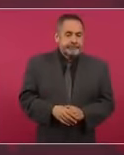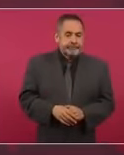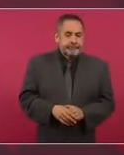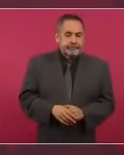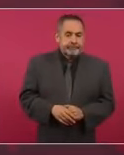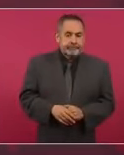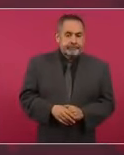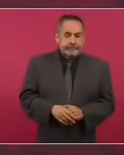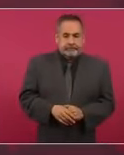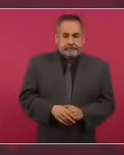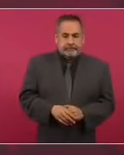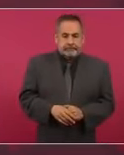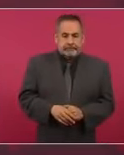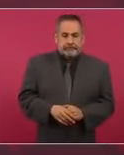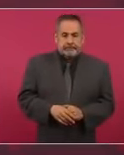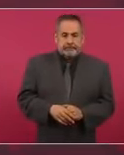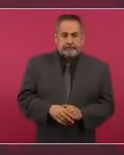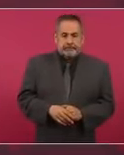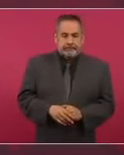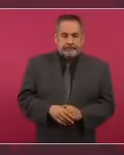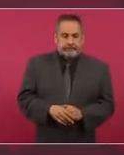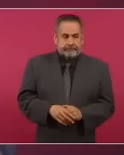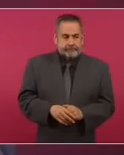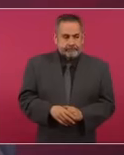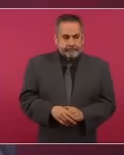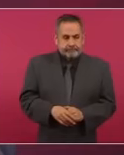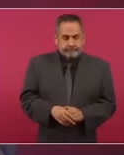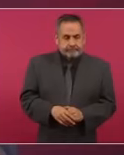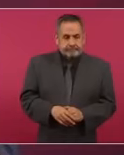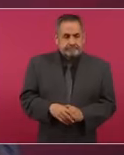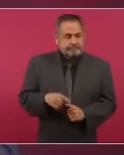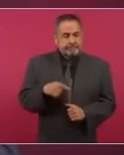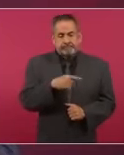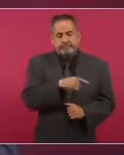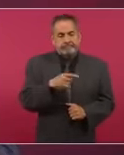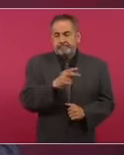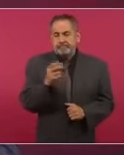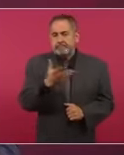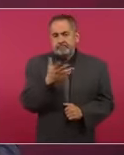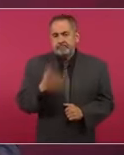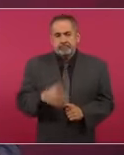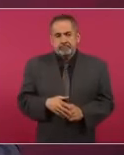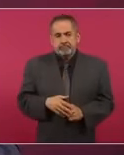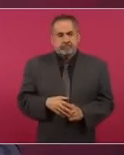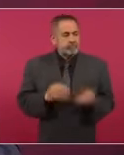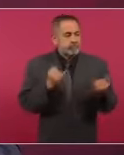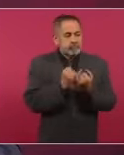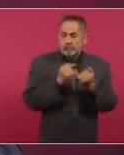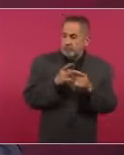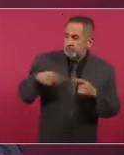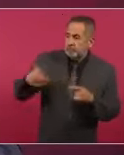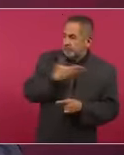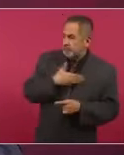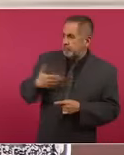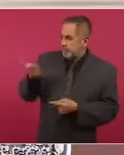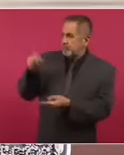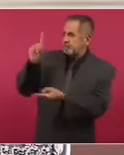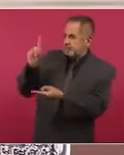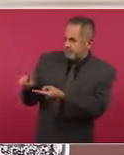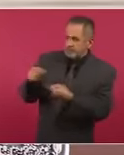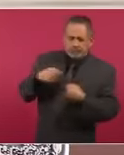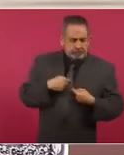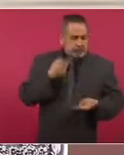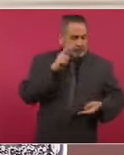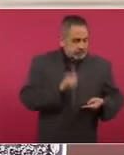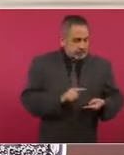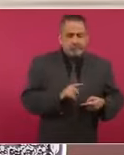actuaron como lo hizo el Ejecutivo. se